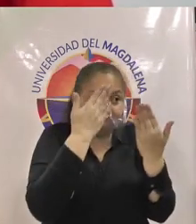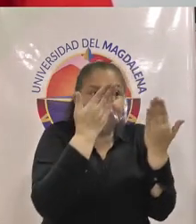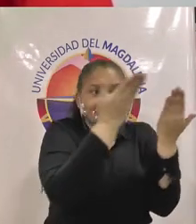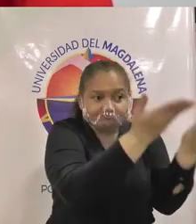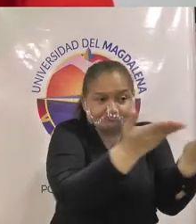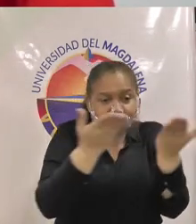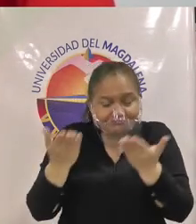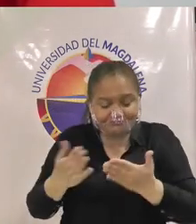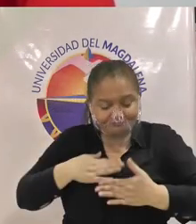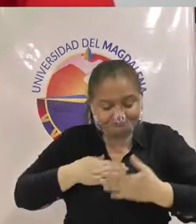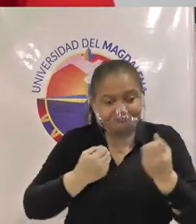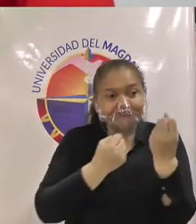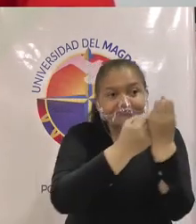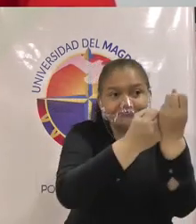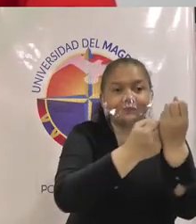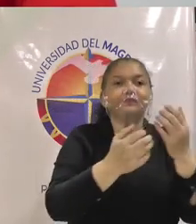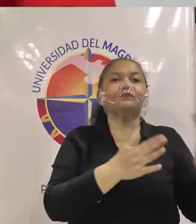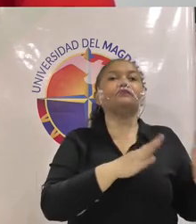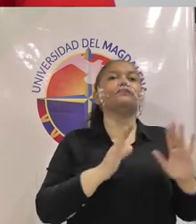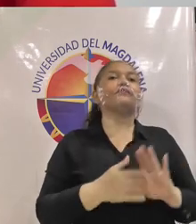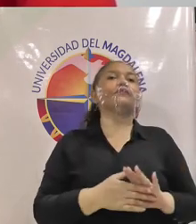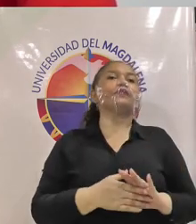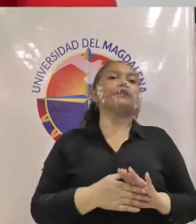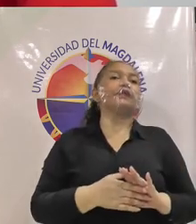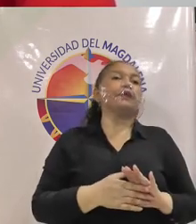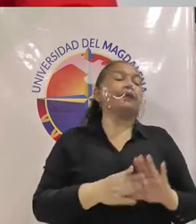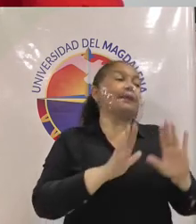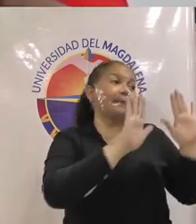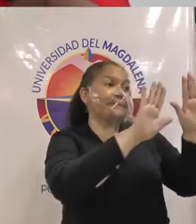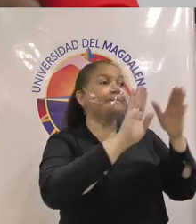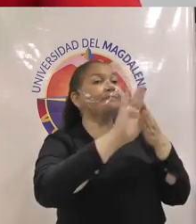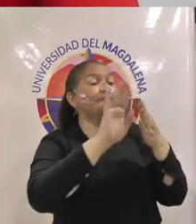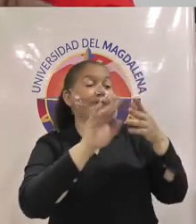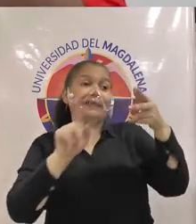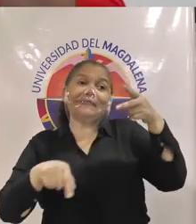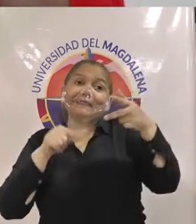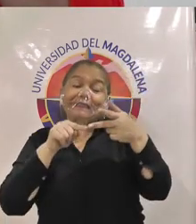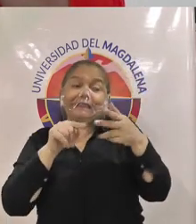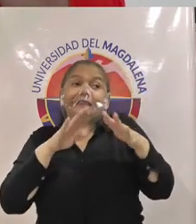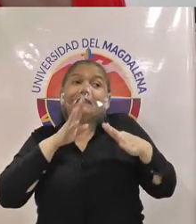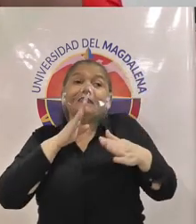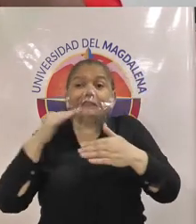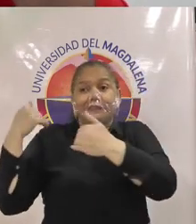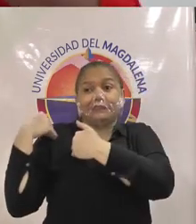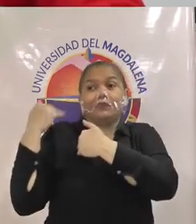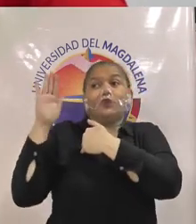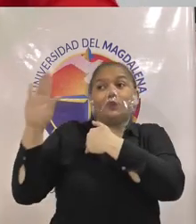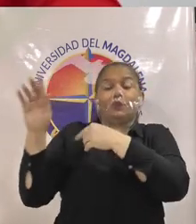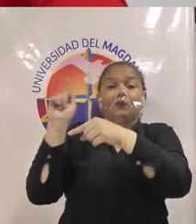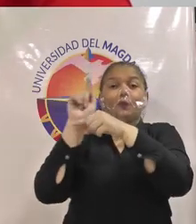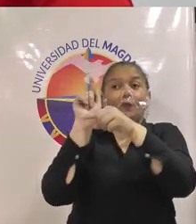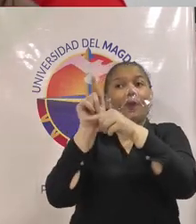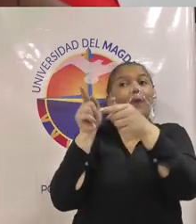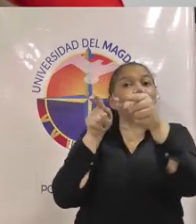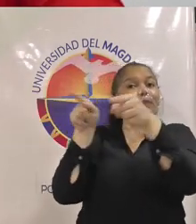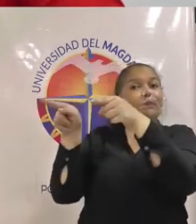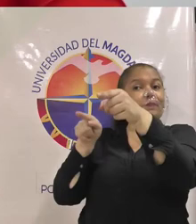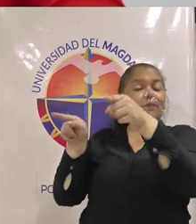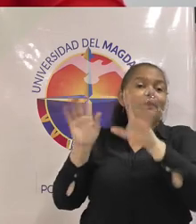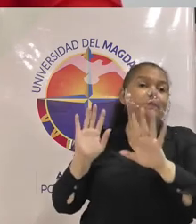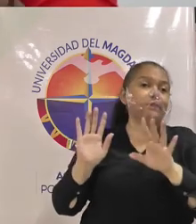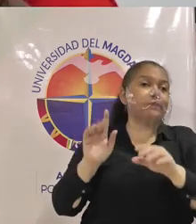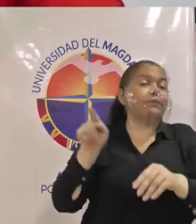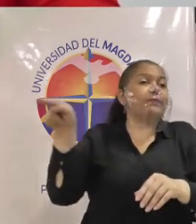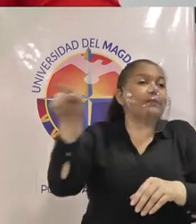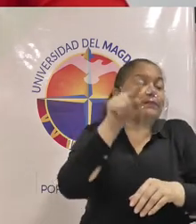eso pues entendemos que esto es competencia de las diferentes facultades y que entendemos también que la DIPRO como tal